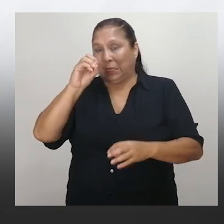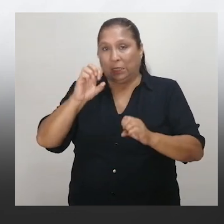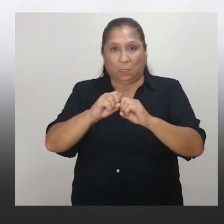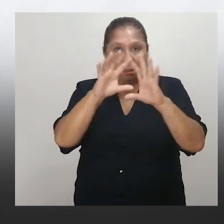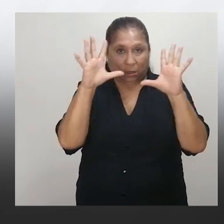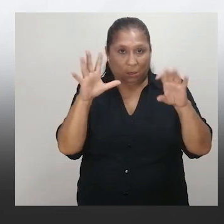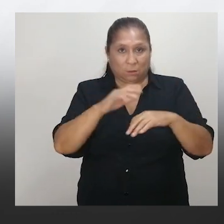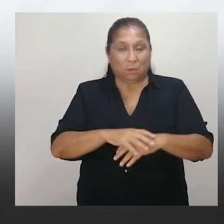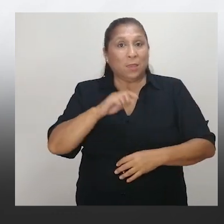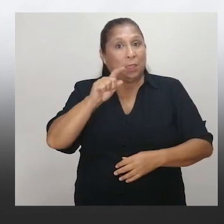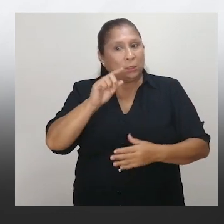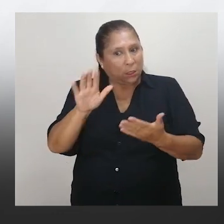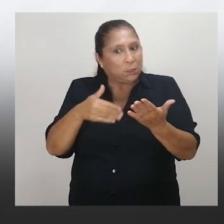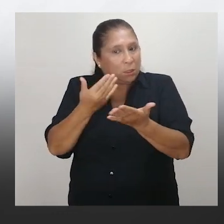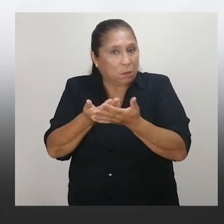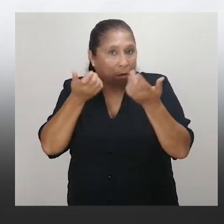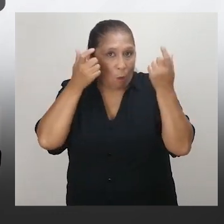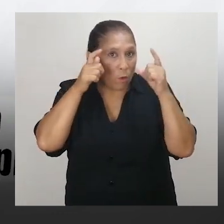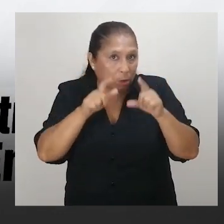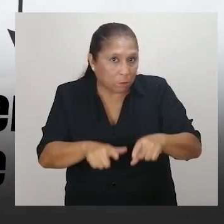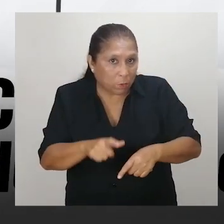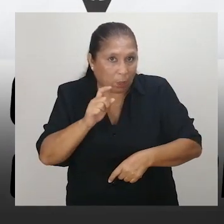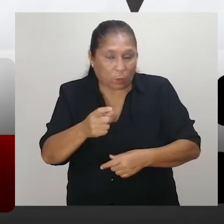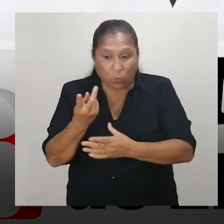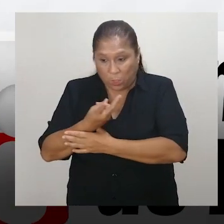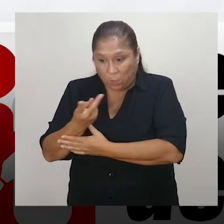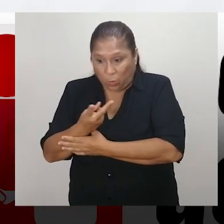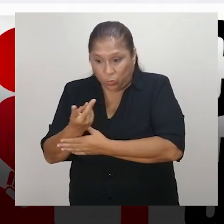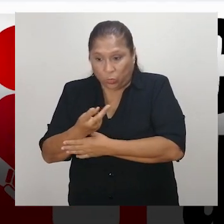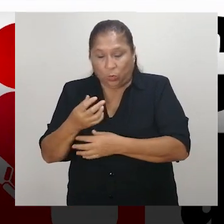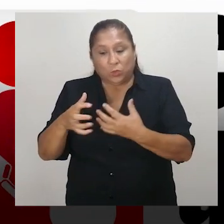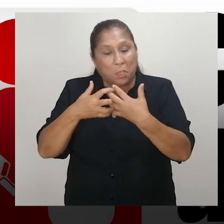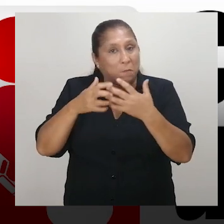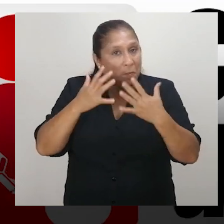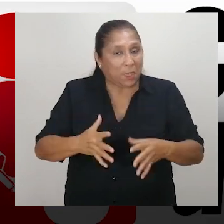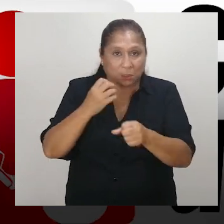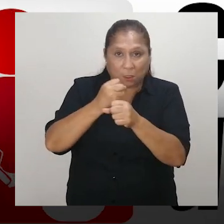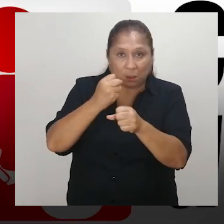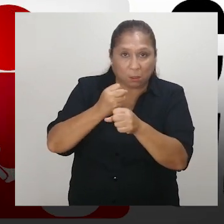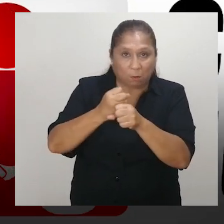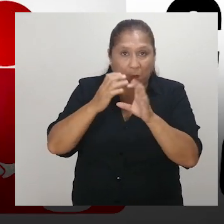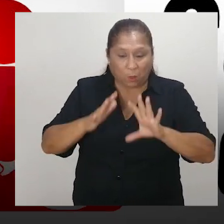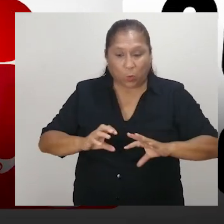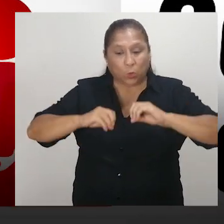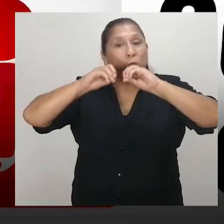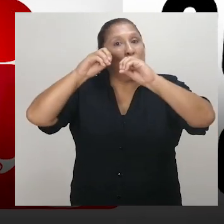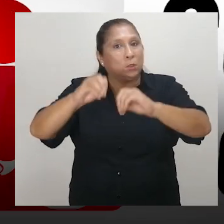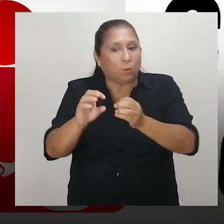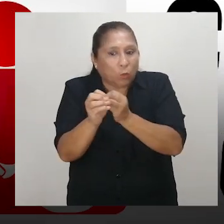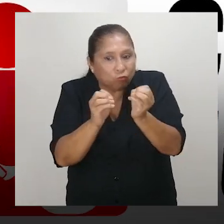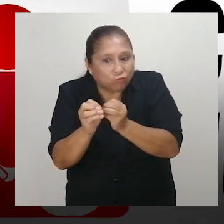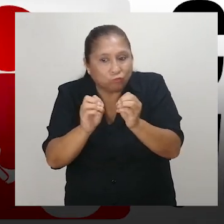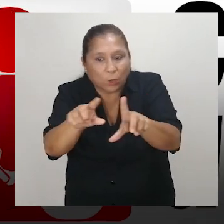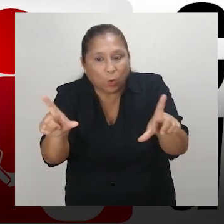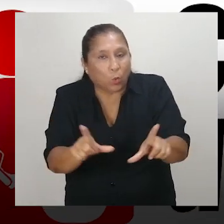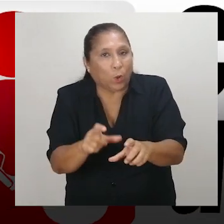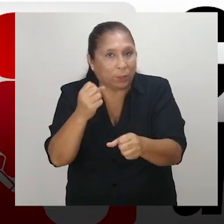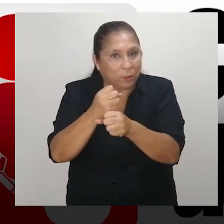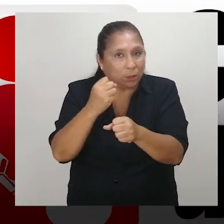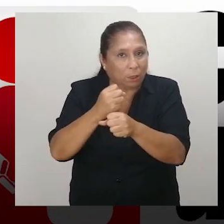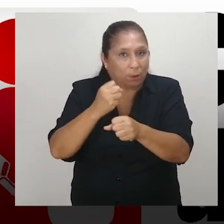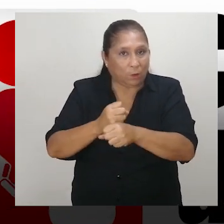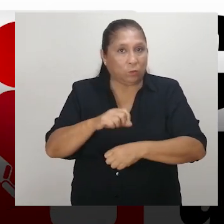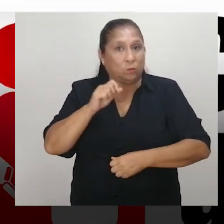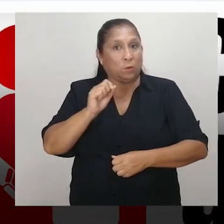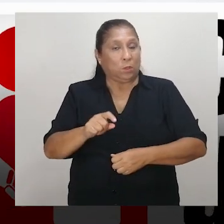ser mayor a 30 días. En caso de llegar a un acuerdo entre trabajador y empleador, se implementará